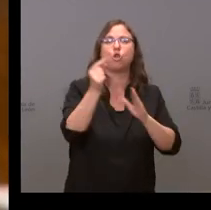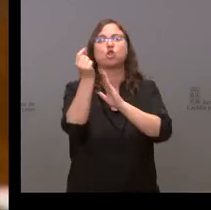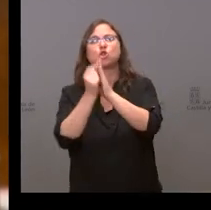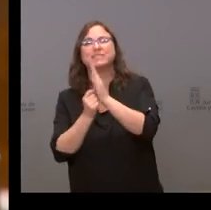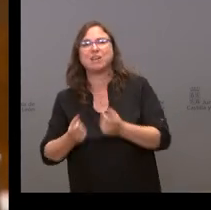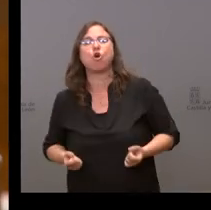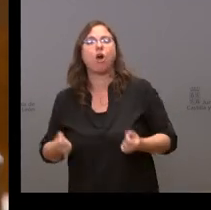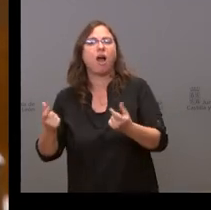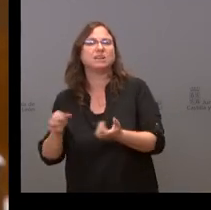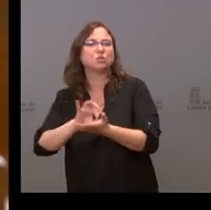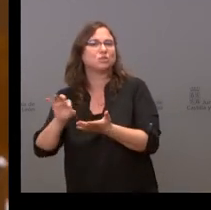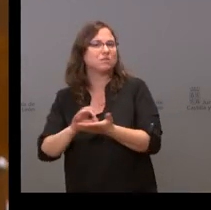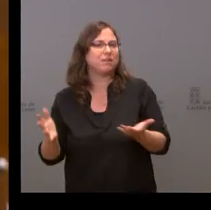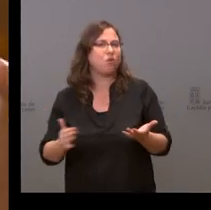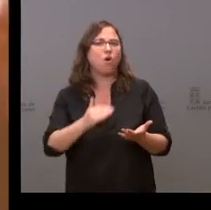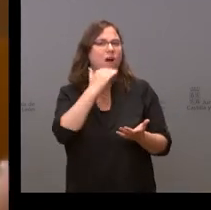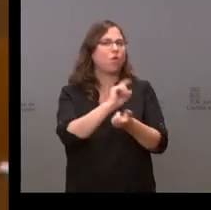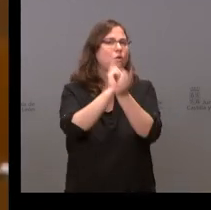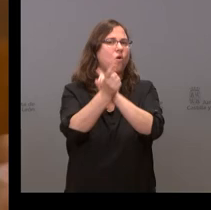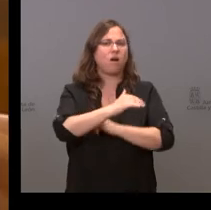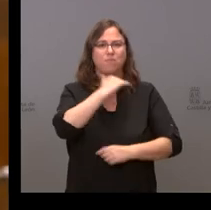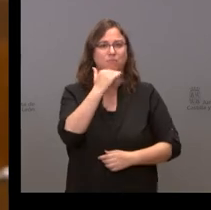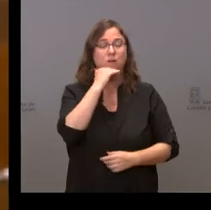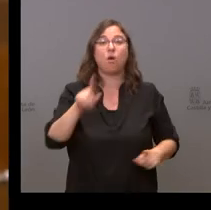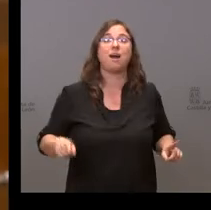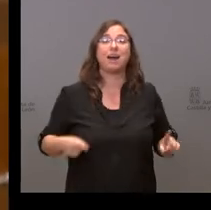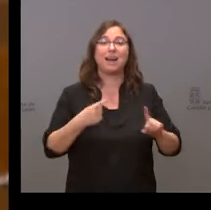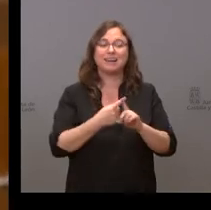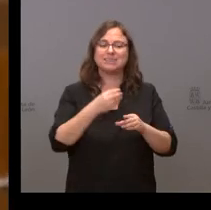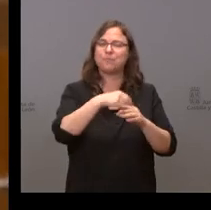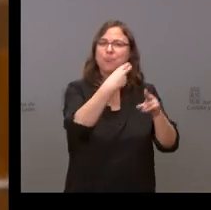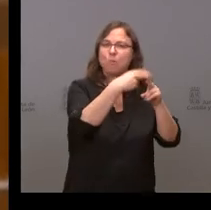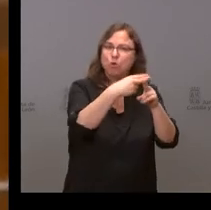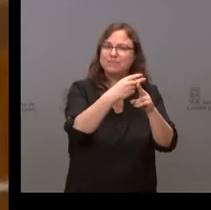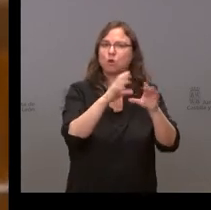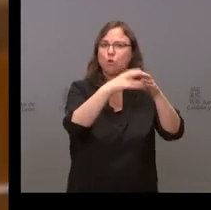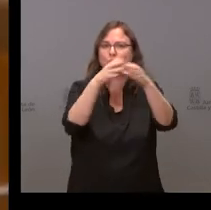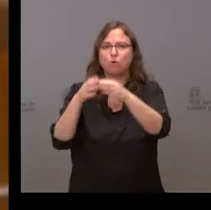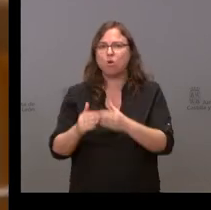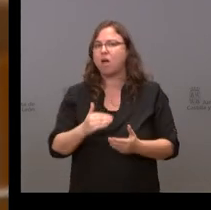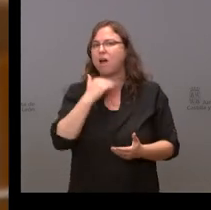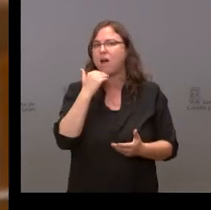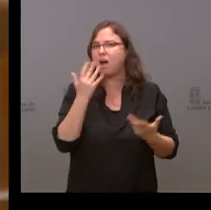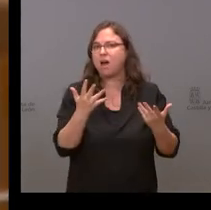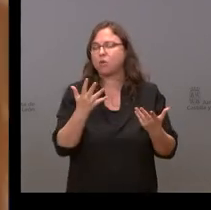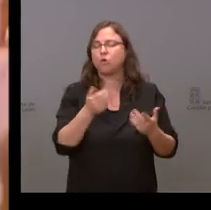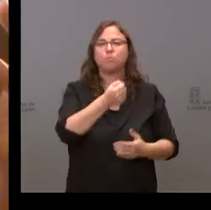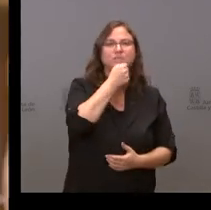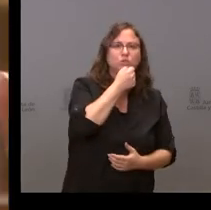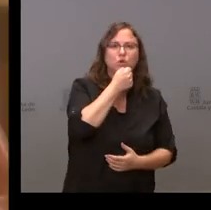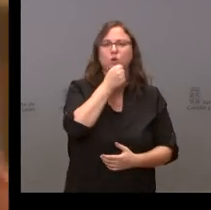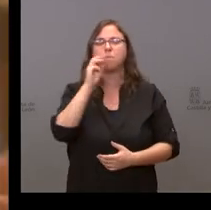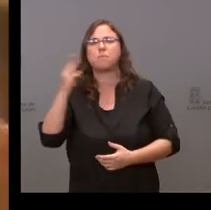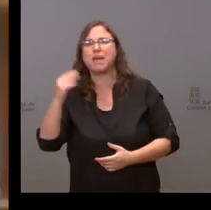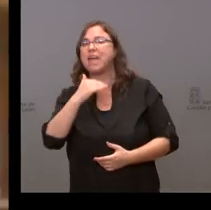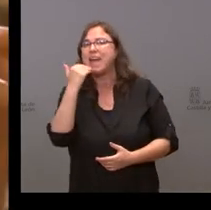coste de los servicios? ¿Hay algún cambio incluso dentro de los partidos, por lo que habla con sus homólogos del PSOE? ¿Hay